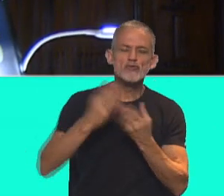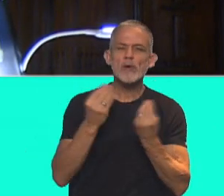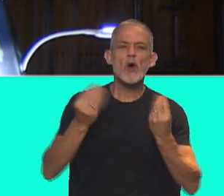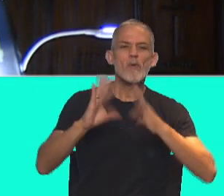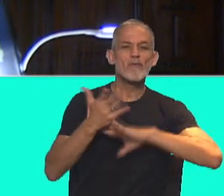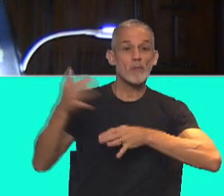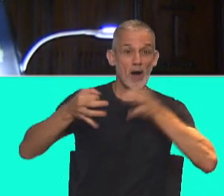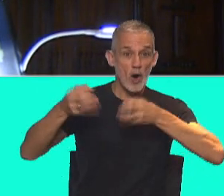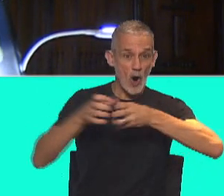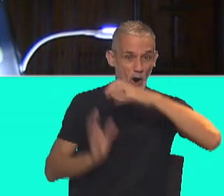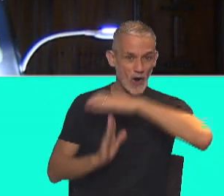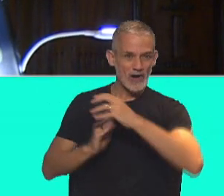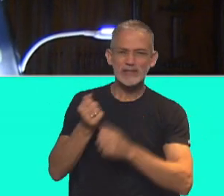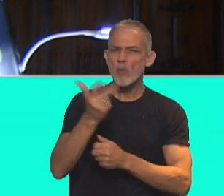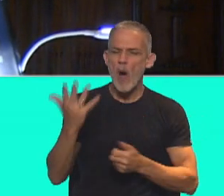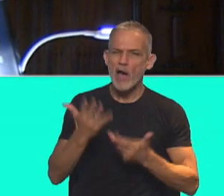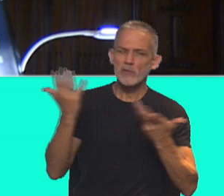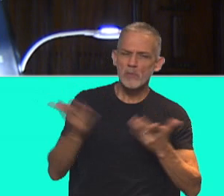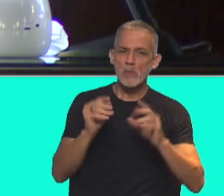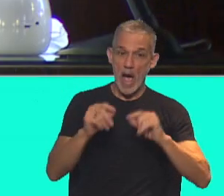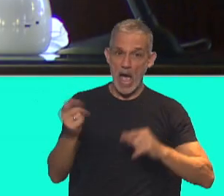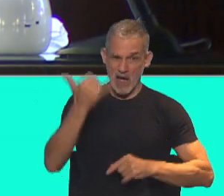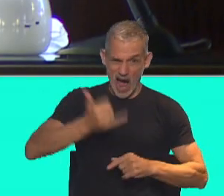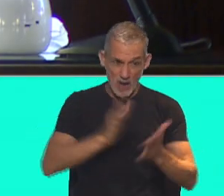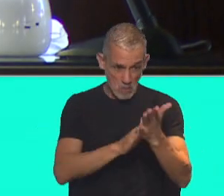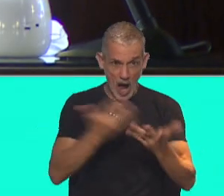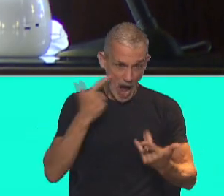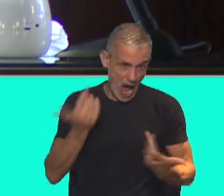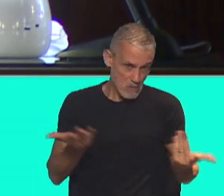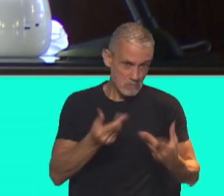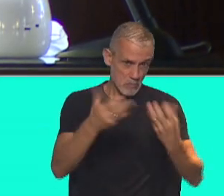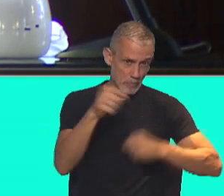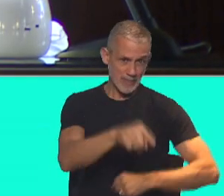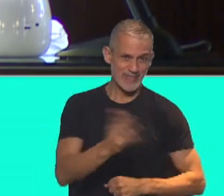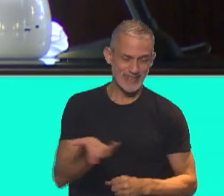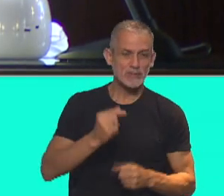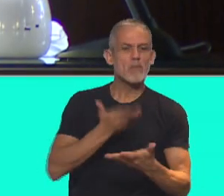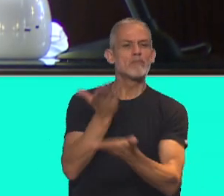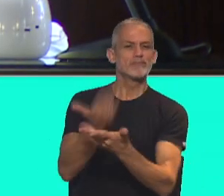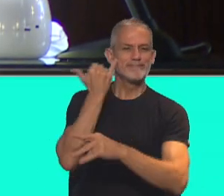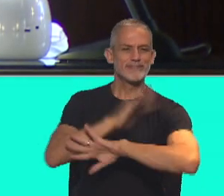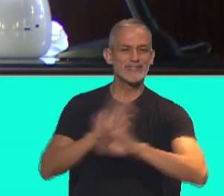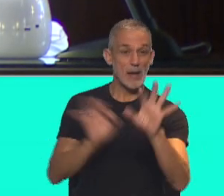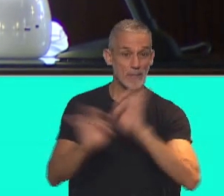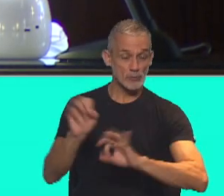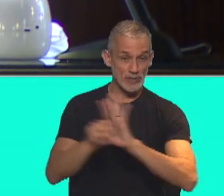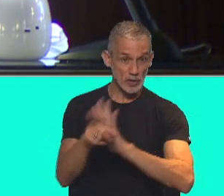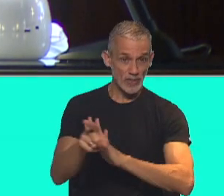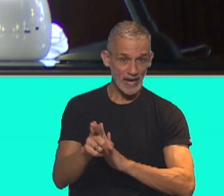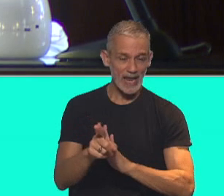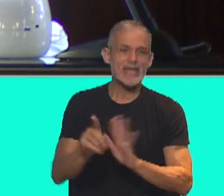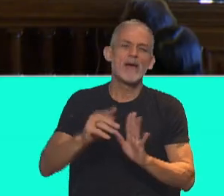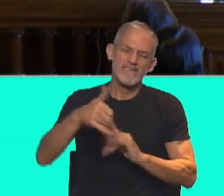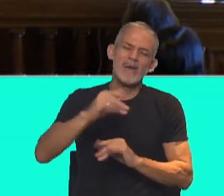debería funcionar una corte ideal, a lo mejor es un buen punto de partida. Lo concreto es que está presentado, está anunciada la